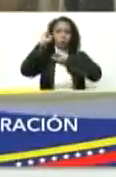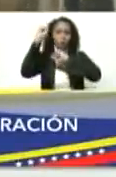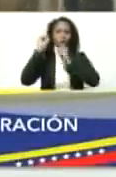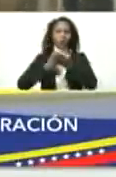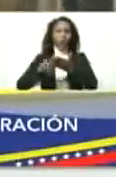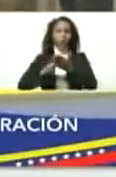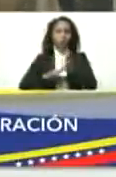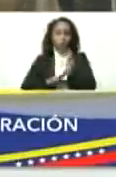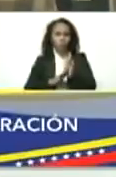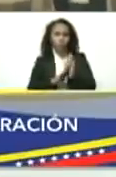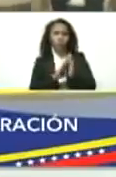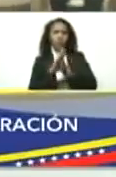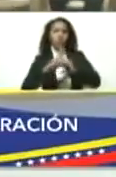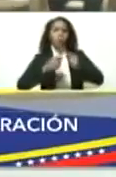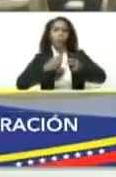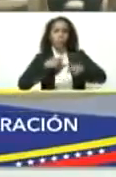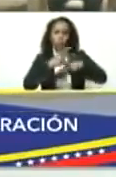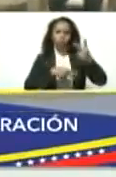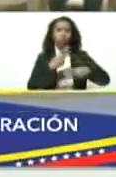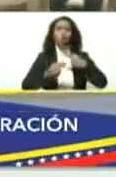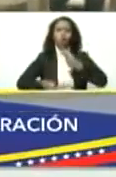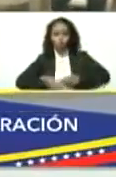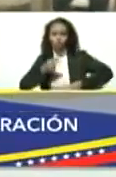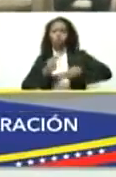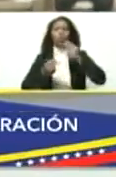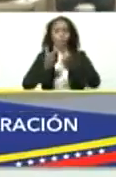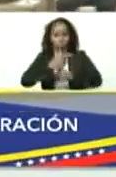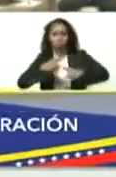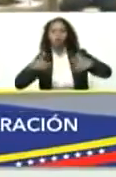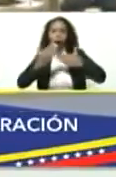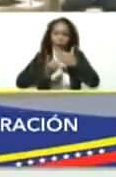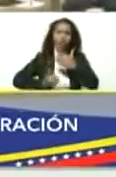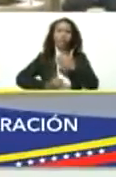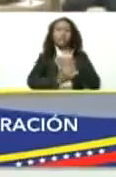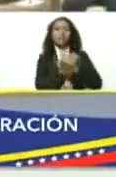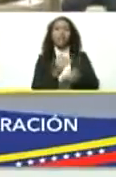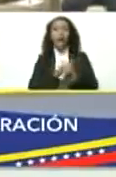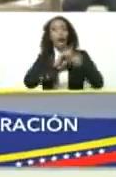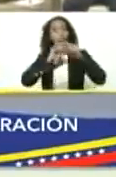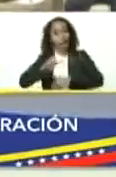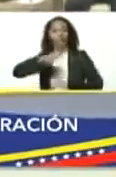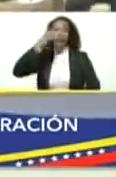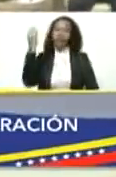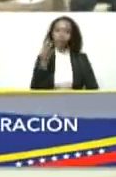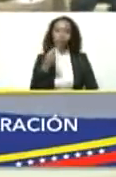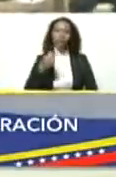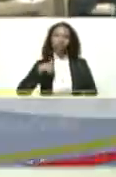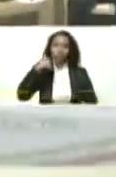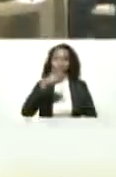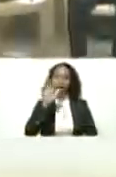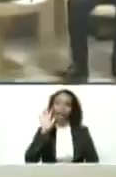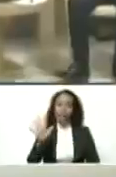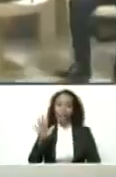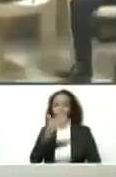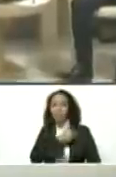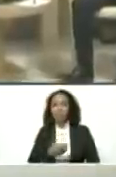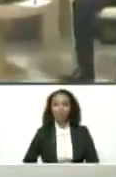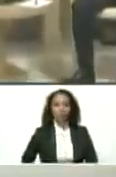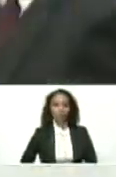recuperándose, produciendo, construyendo, avanzando. Esa es la verdad. Le dije así al presidente Putin.